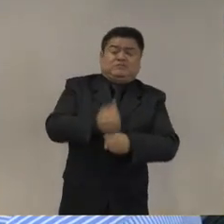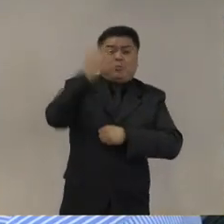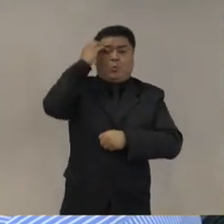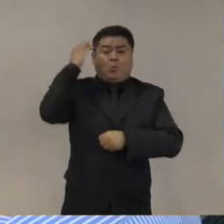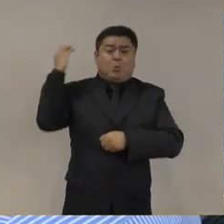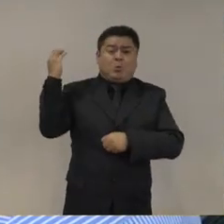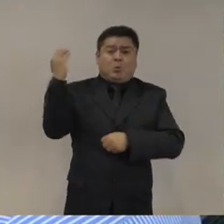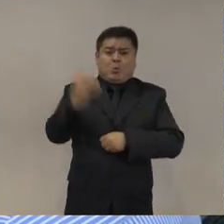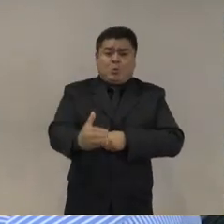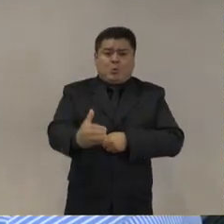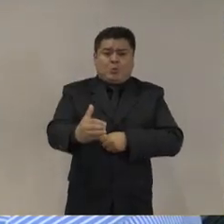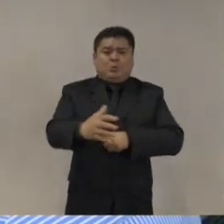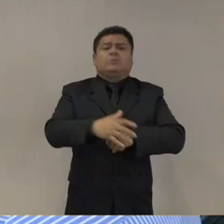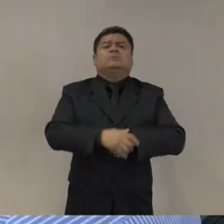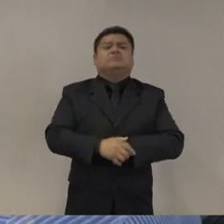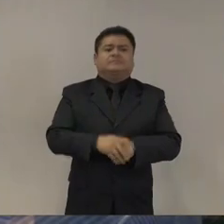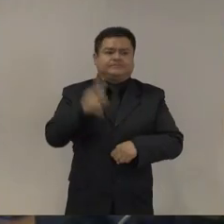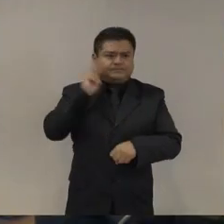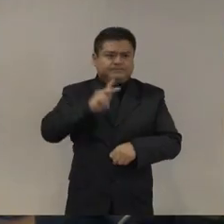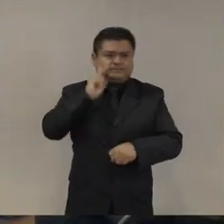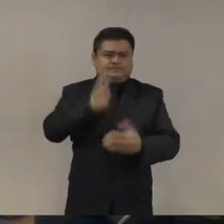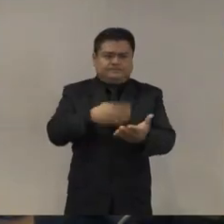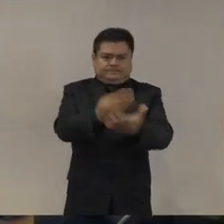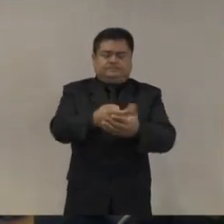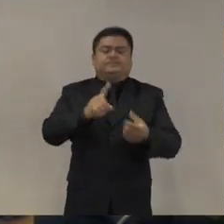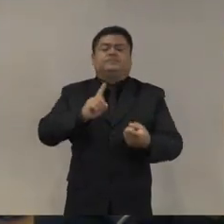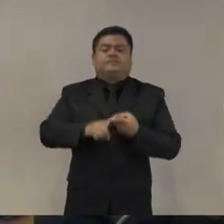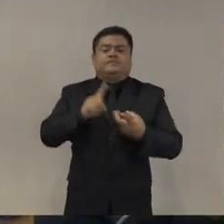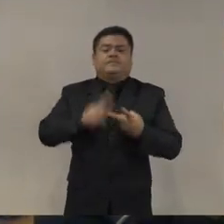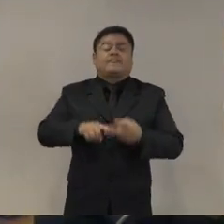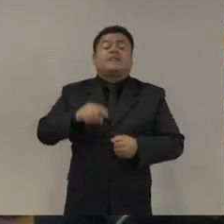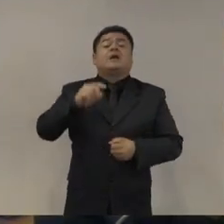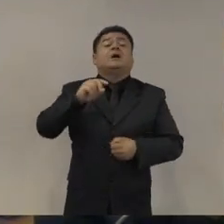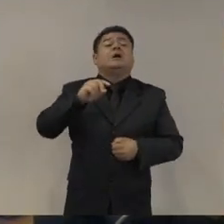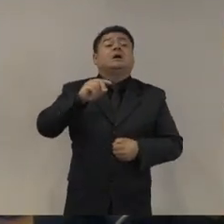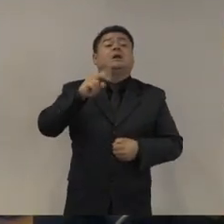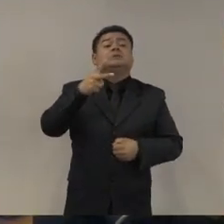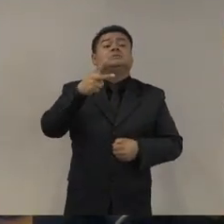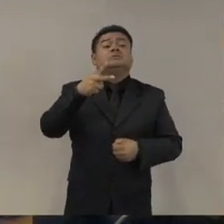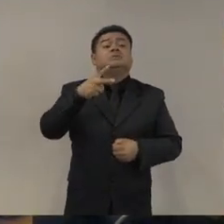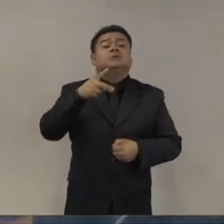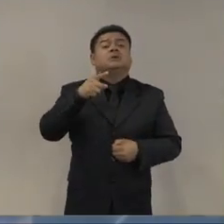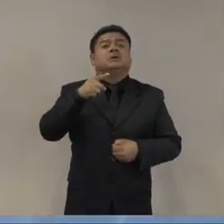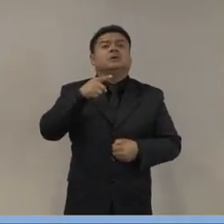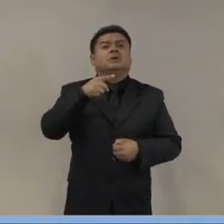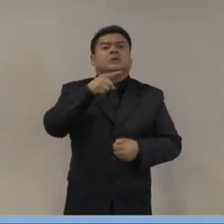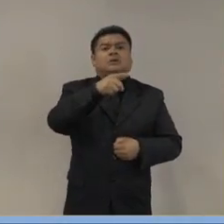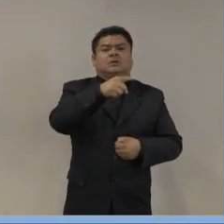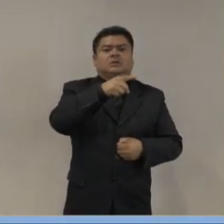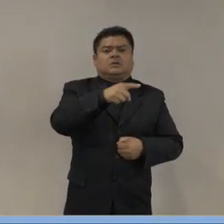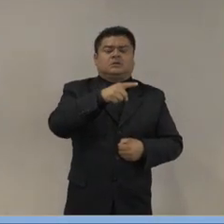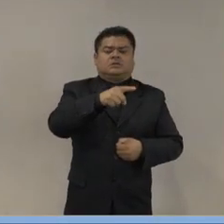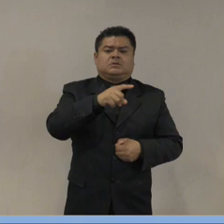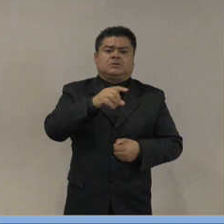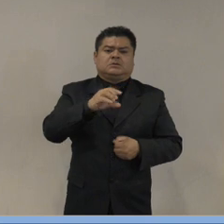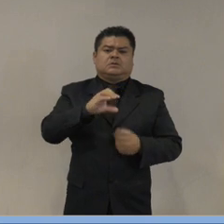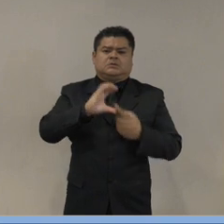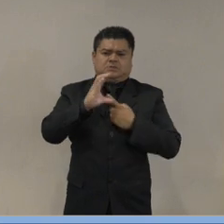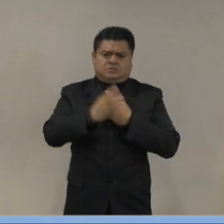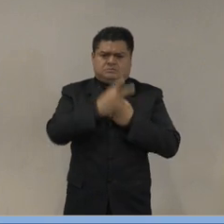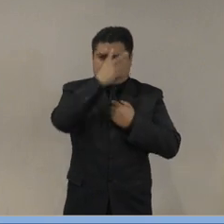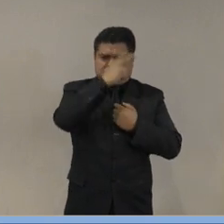Evidencia. 201 recomendaciones. Esto es de un documento de la Comisión Mexicana. 201